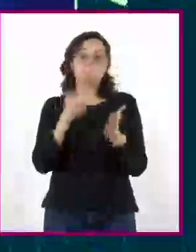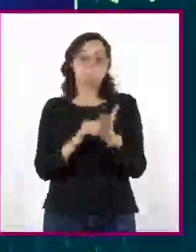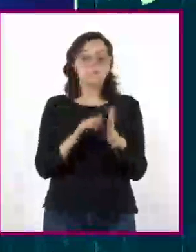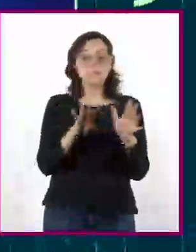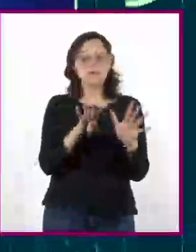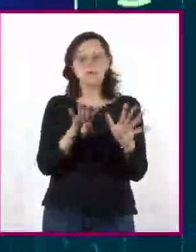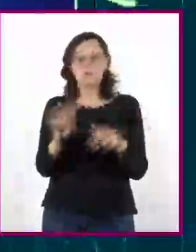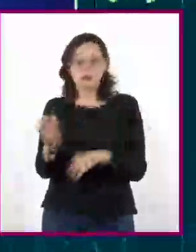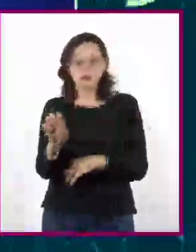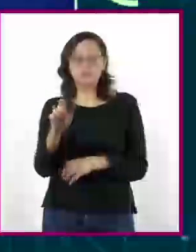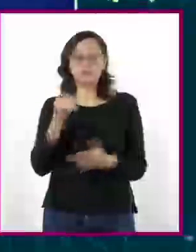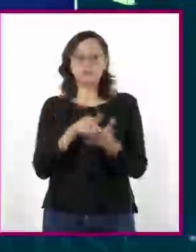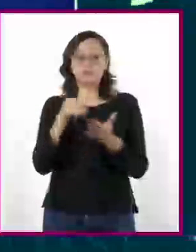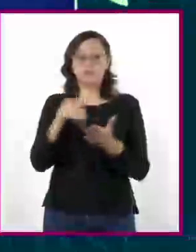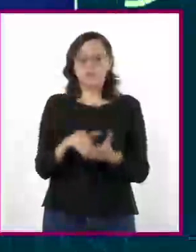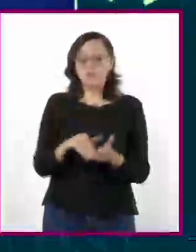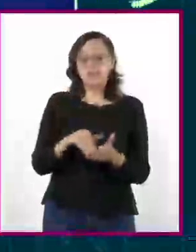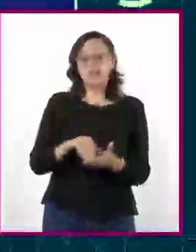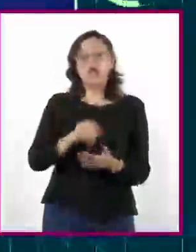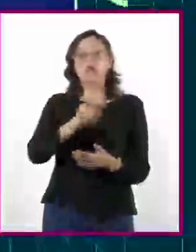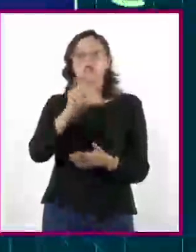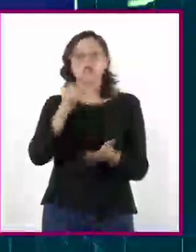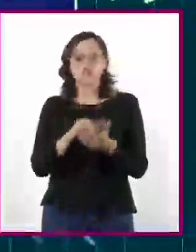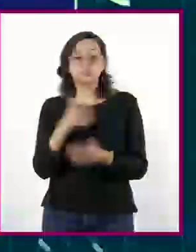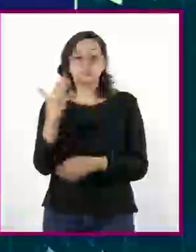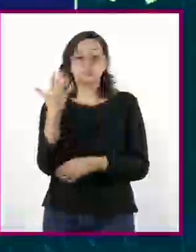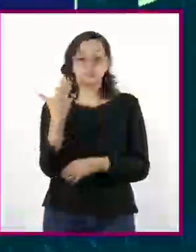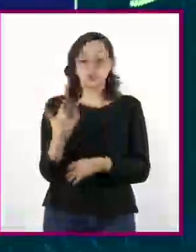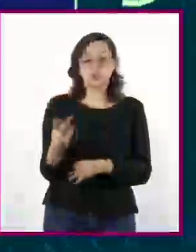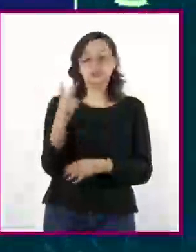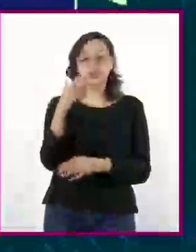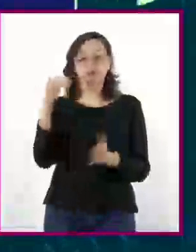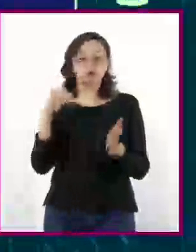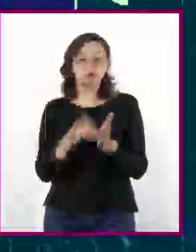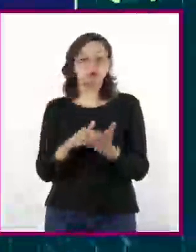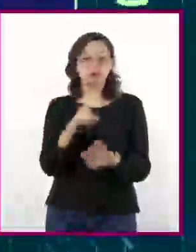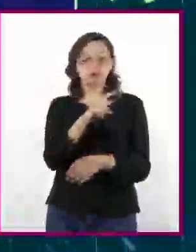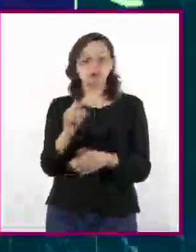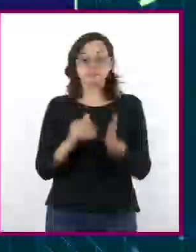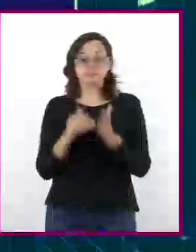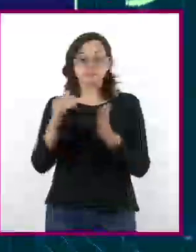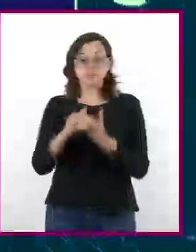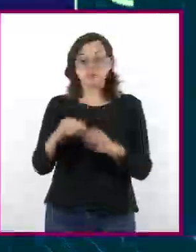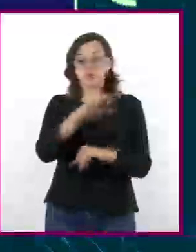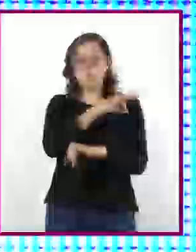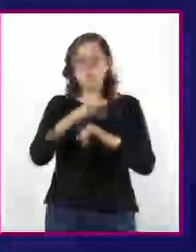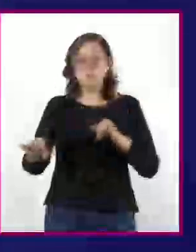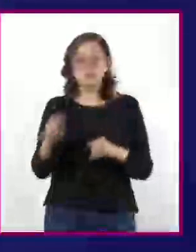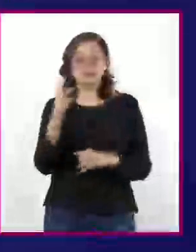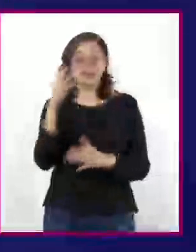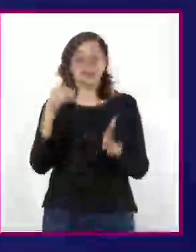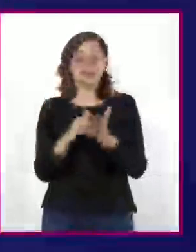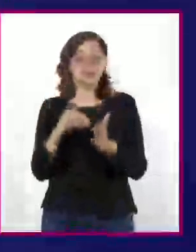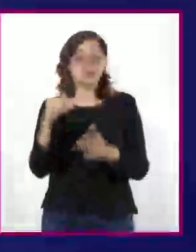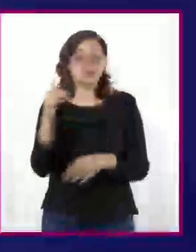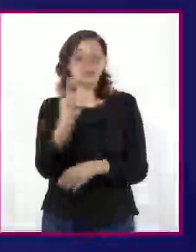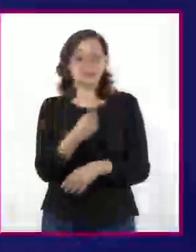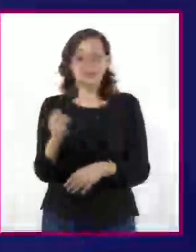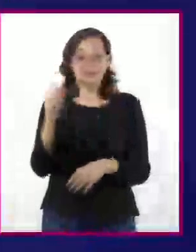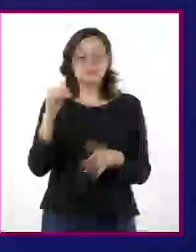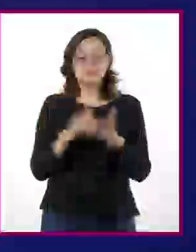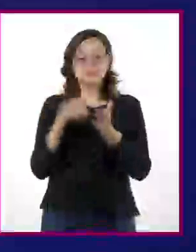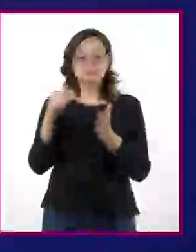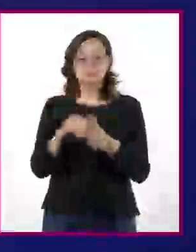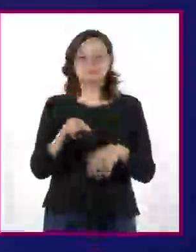para 2050 a 2.100 millones y al finalizar el siglo a 3.100 millones. Europa es la región con